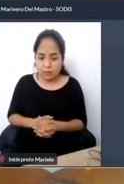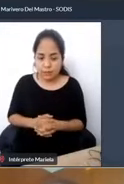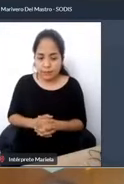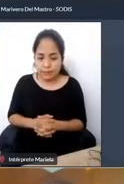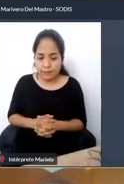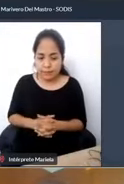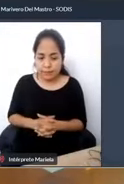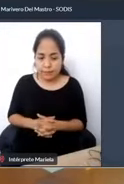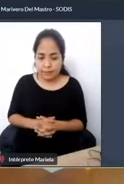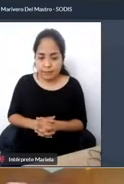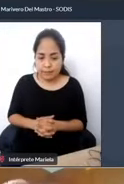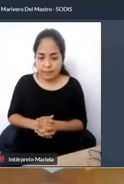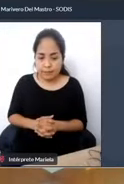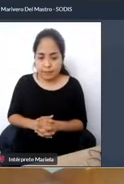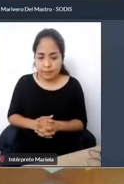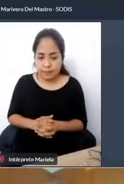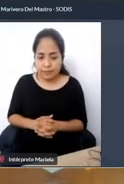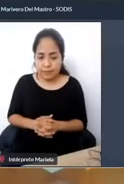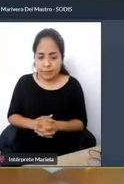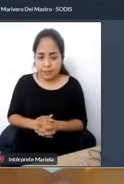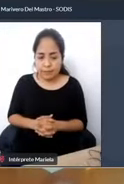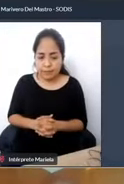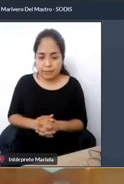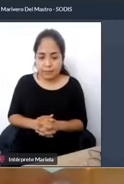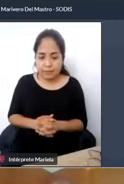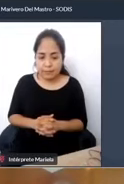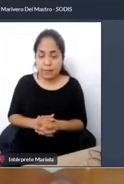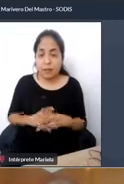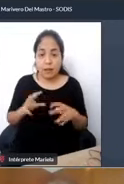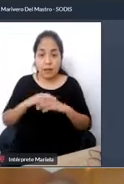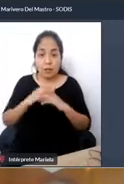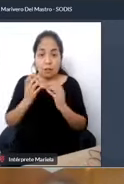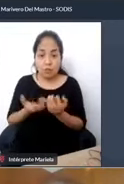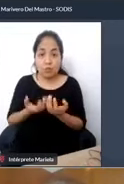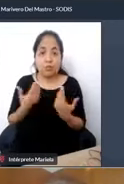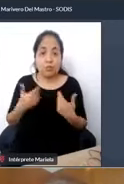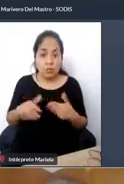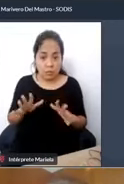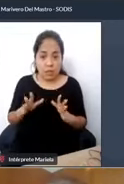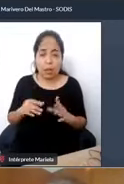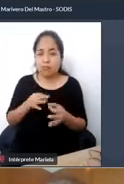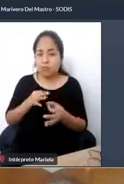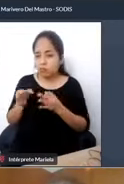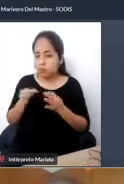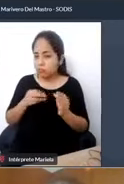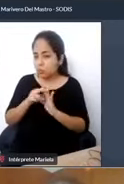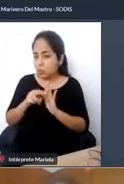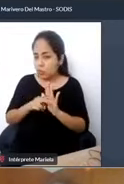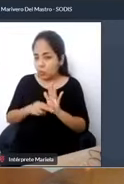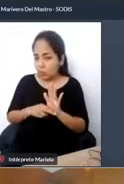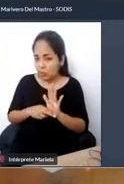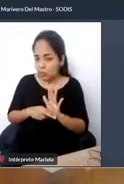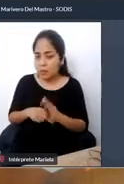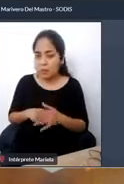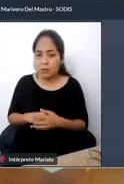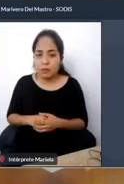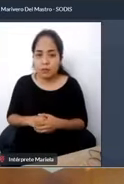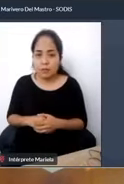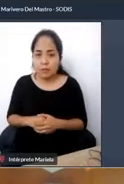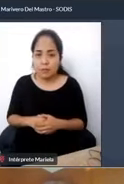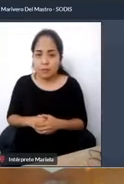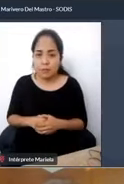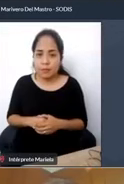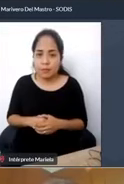mundial, existen todas estas informaciones más técnicas y más aterrizadas como para simplemente